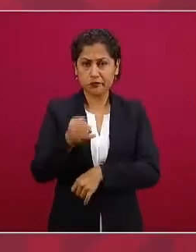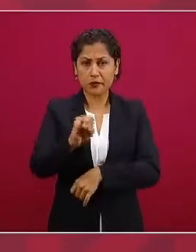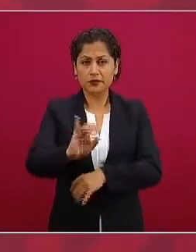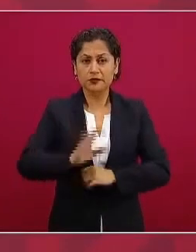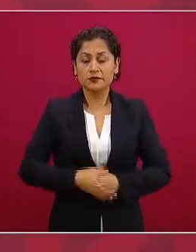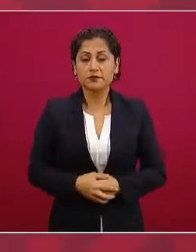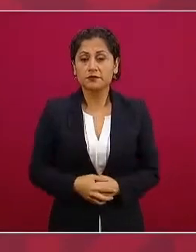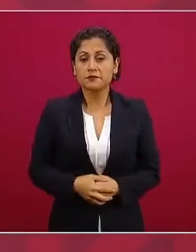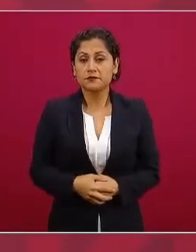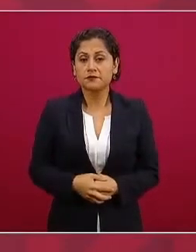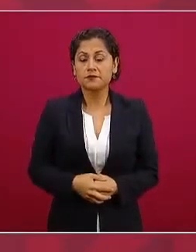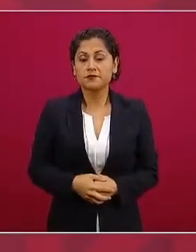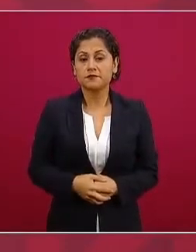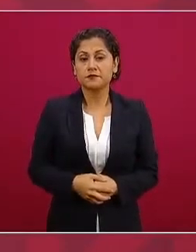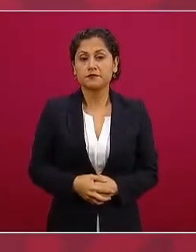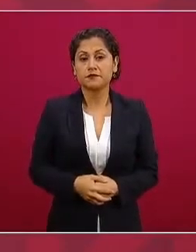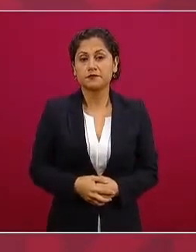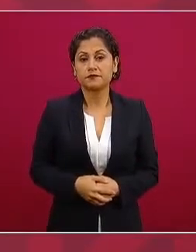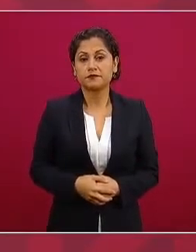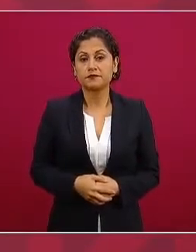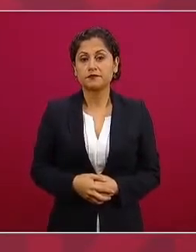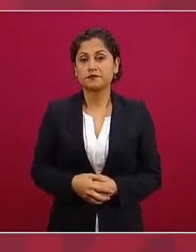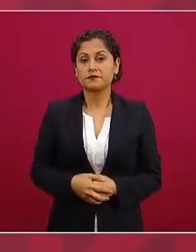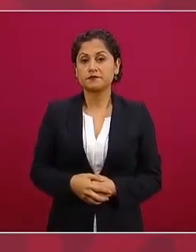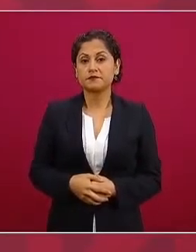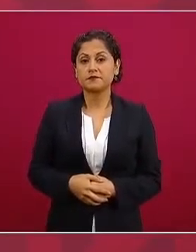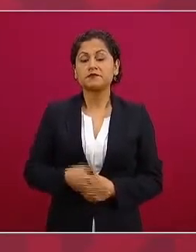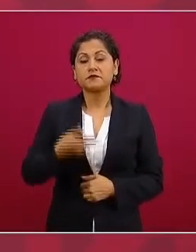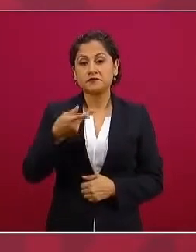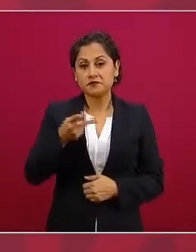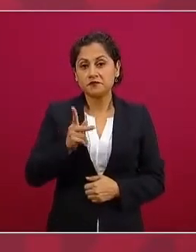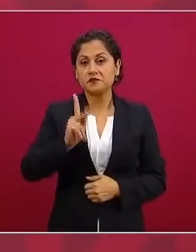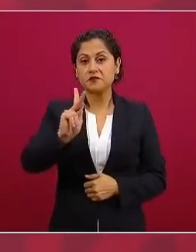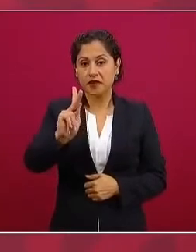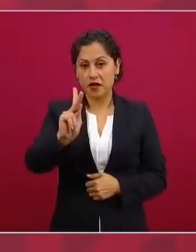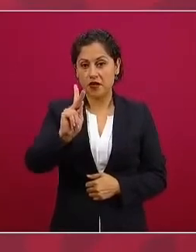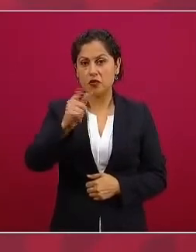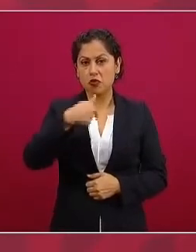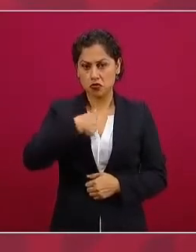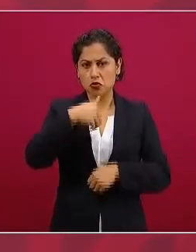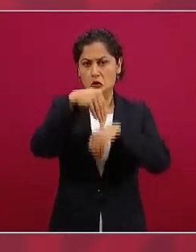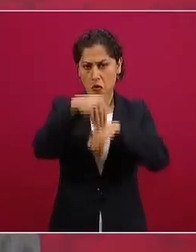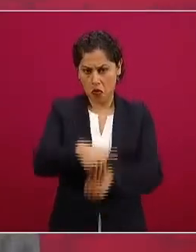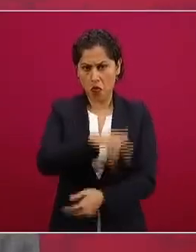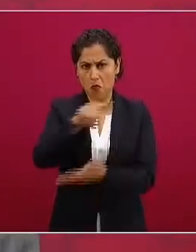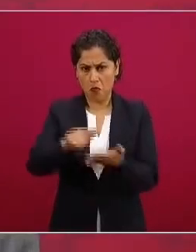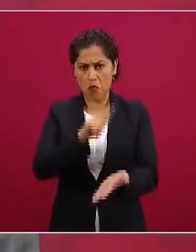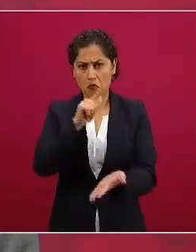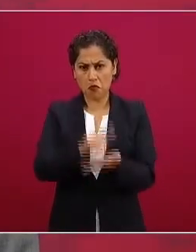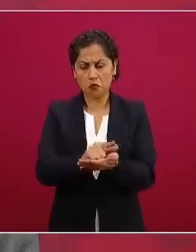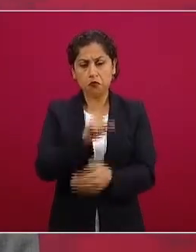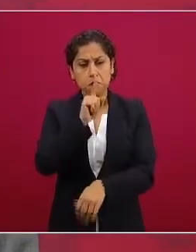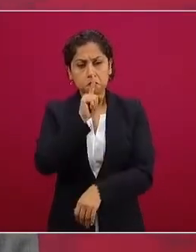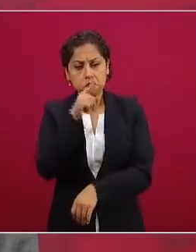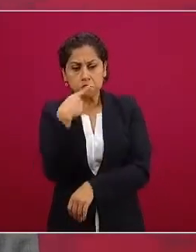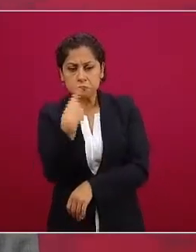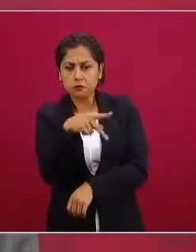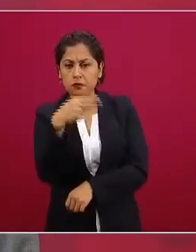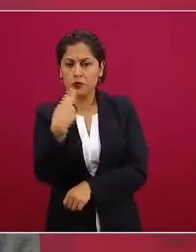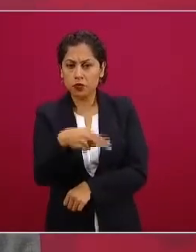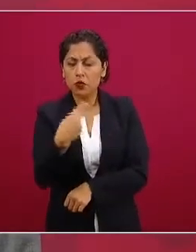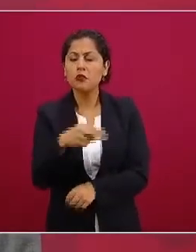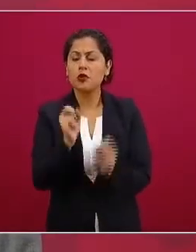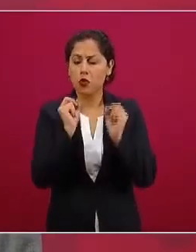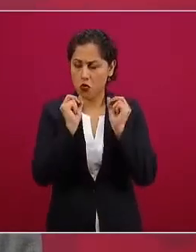que tiene que ver con no humillar a nadie porque podrán ser muy